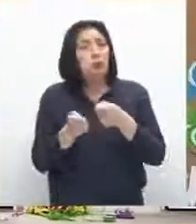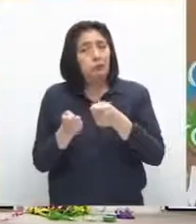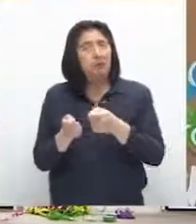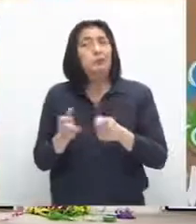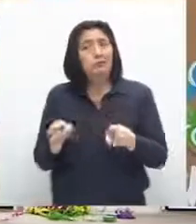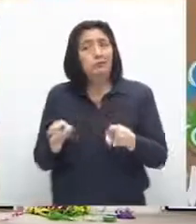pensar en...